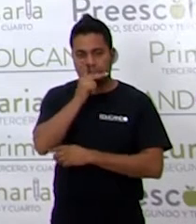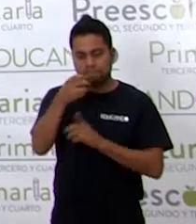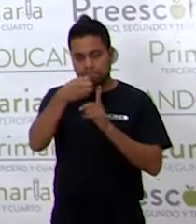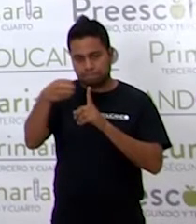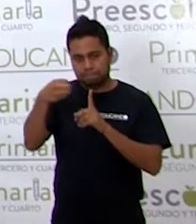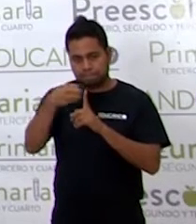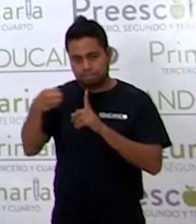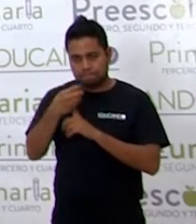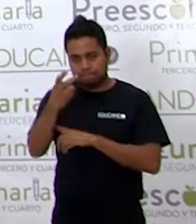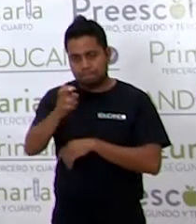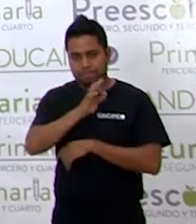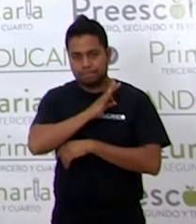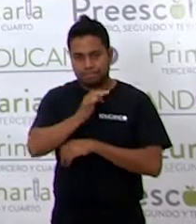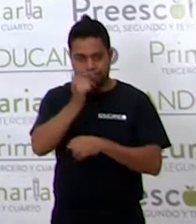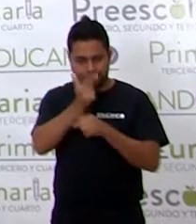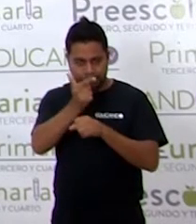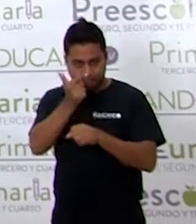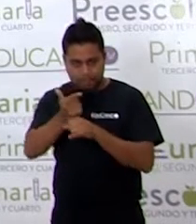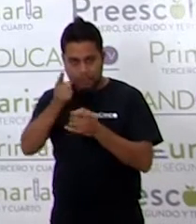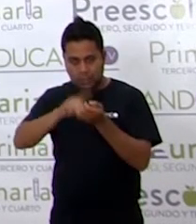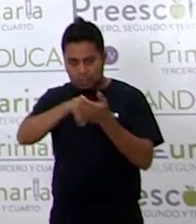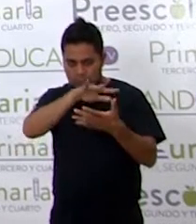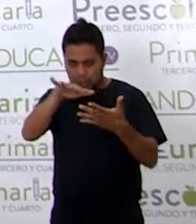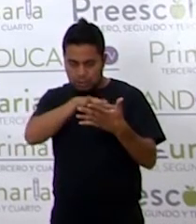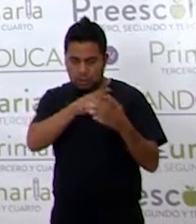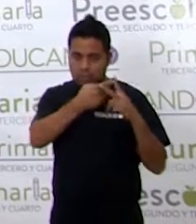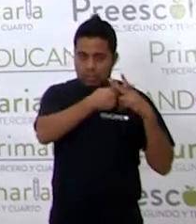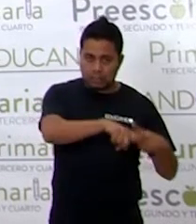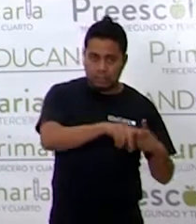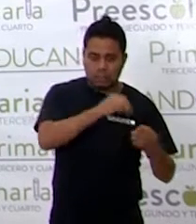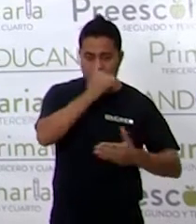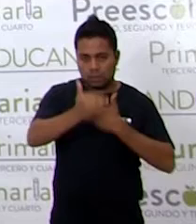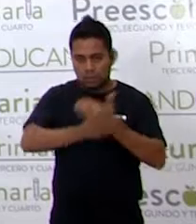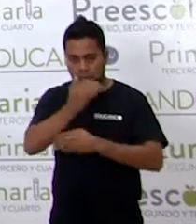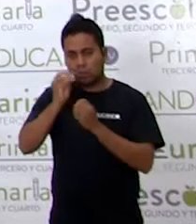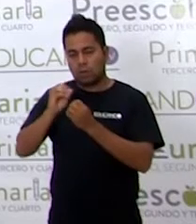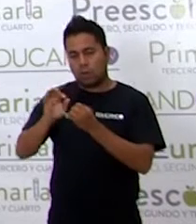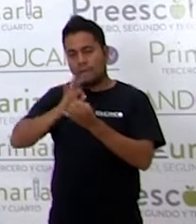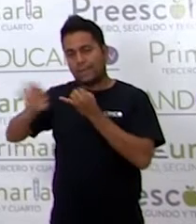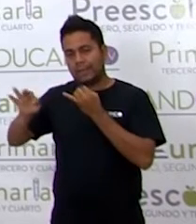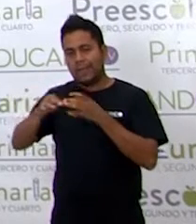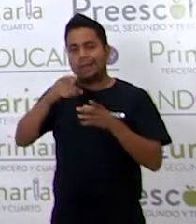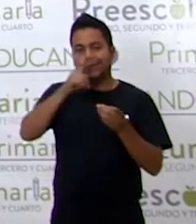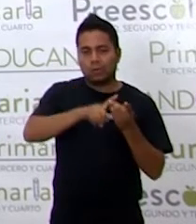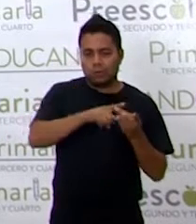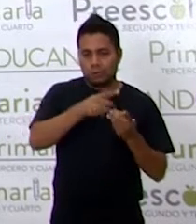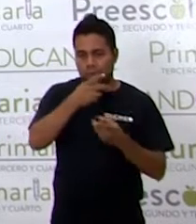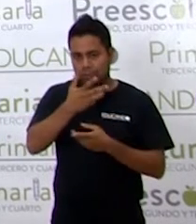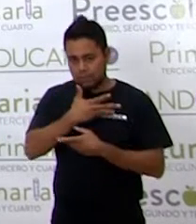Que nos permiten ubicar el texto en el inicio, el desarrollo o el final.